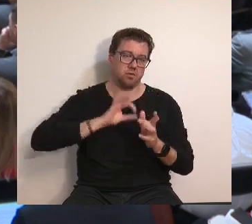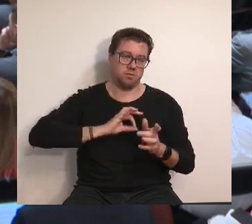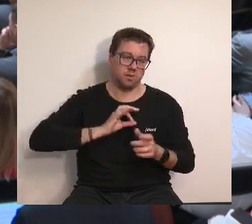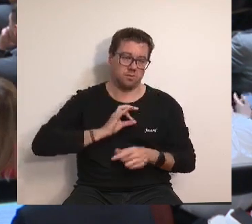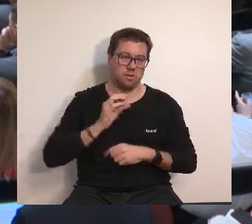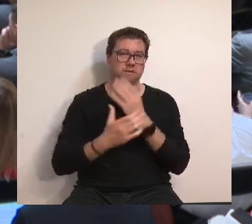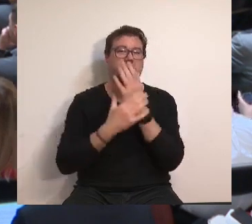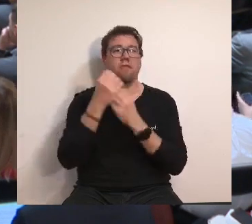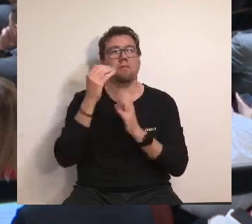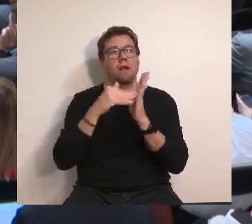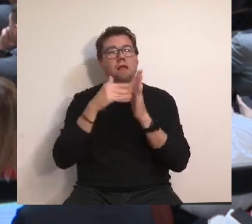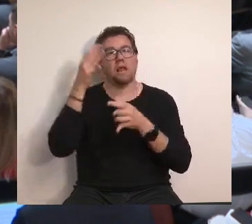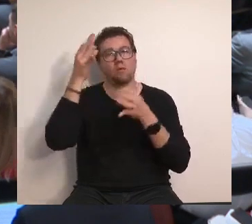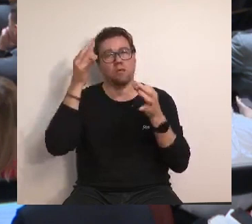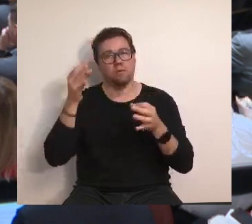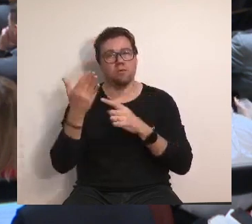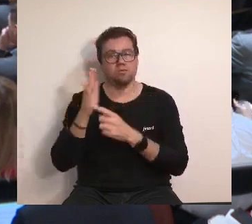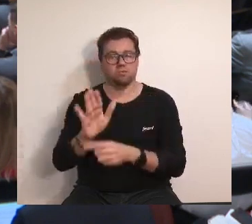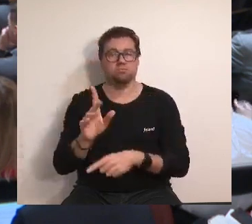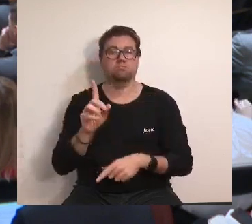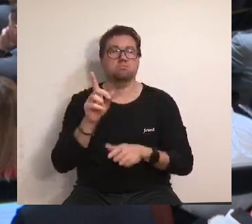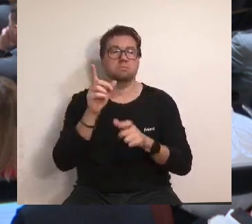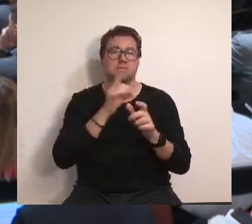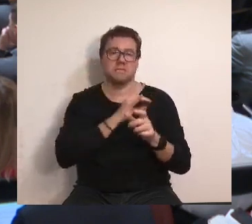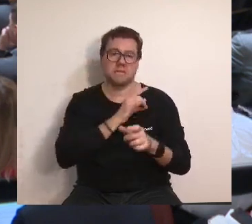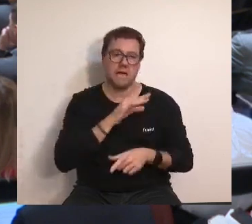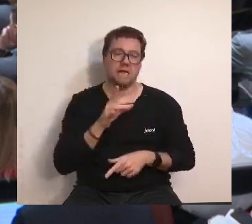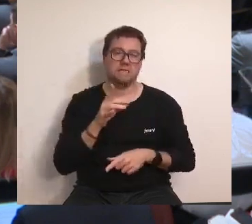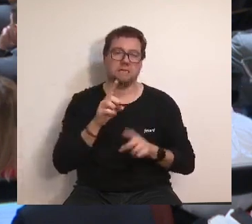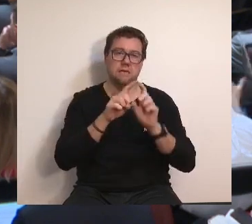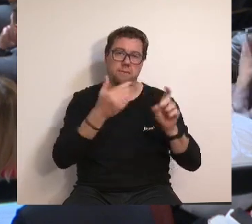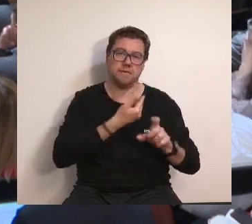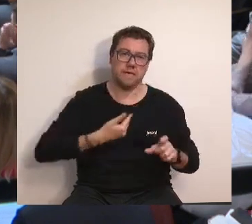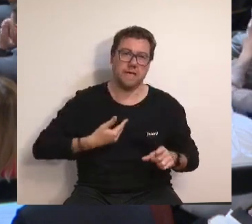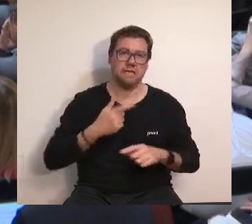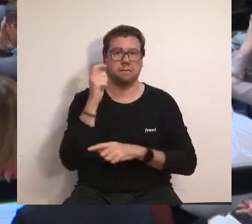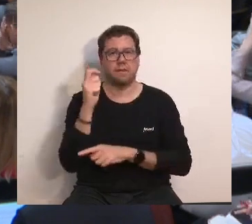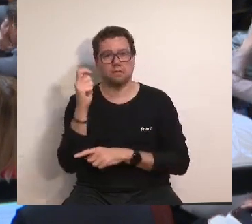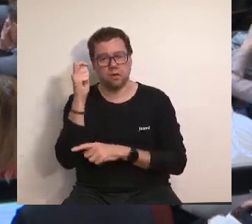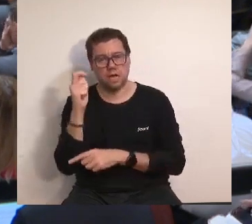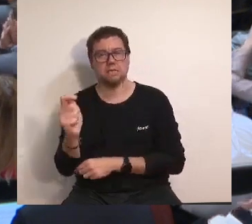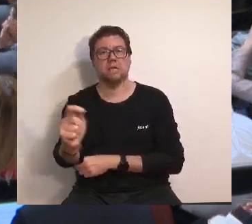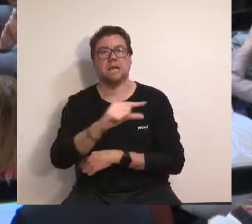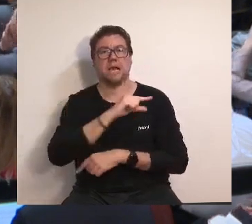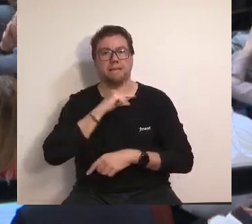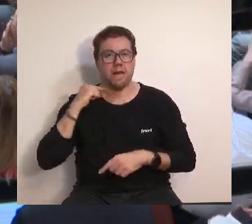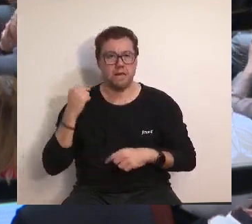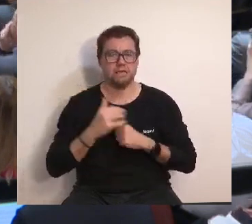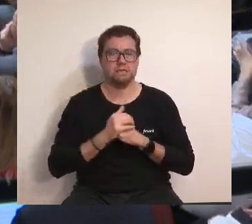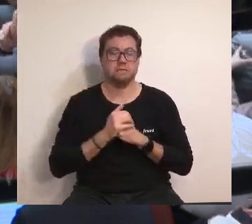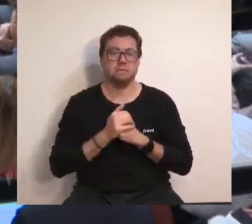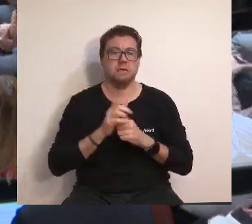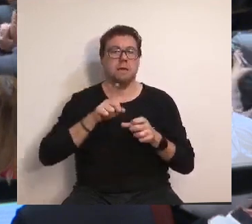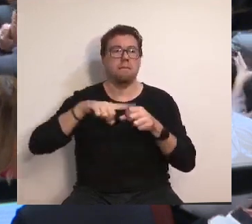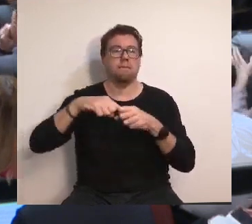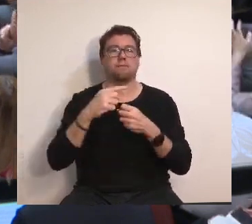contempla la construcción y desarrollo de 10.000 viviendas públicas asequibles, tanto para venta como para alquiler. Con estas nuevas